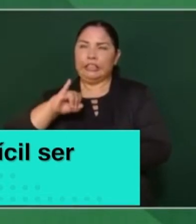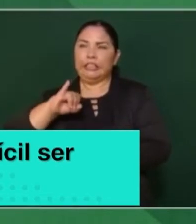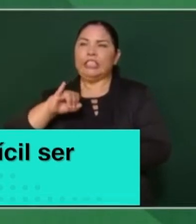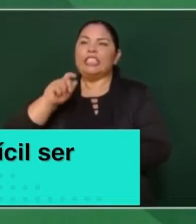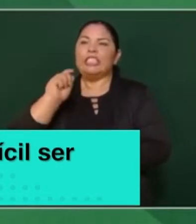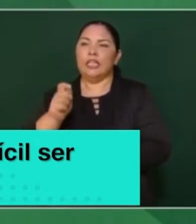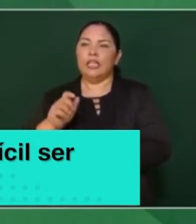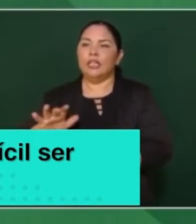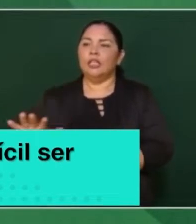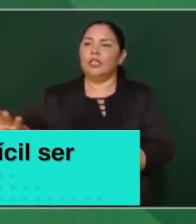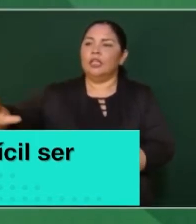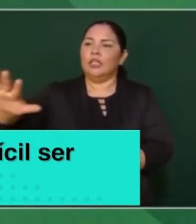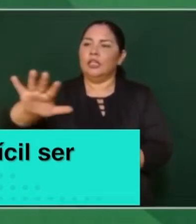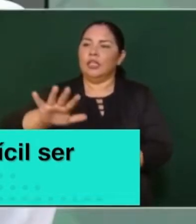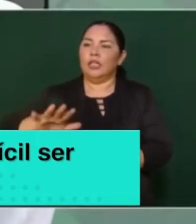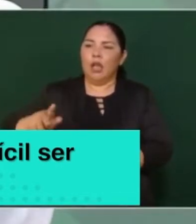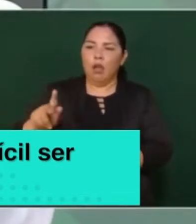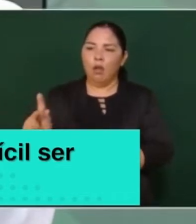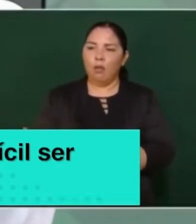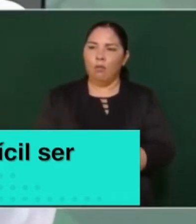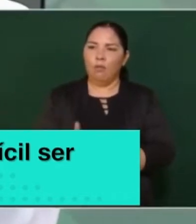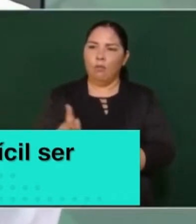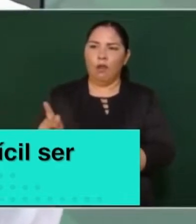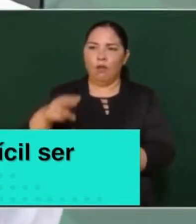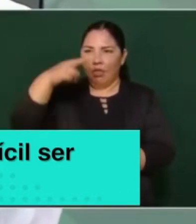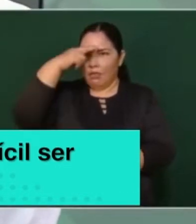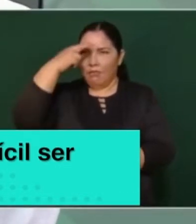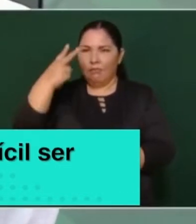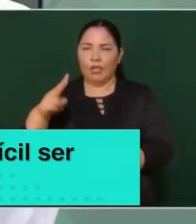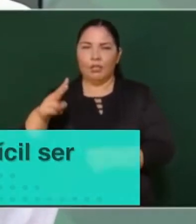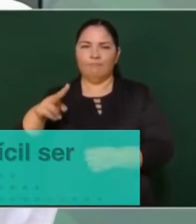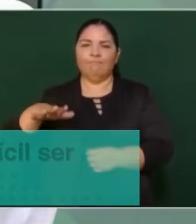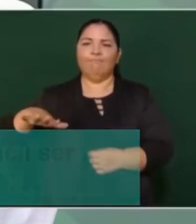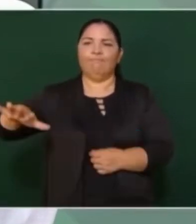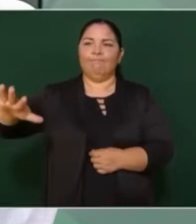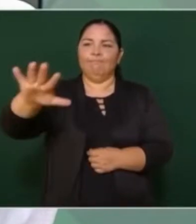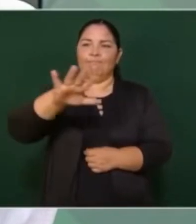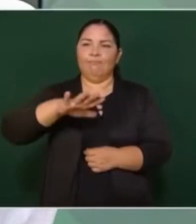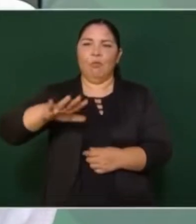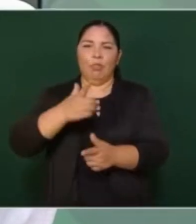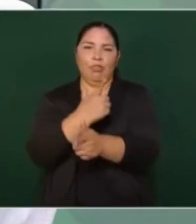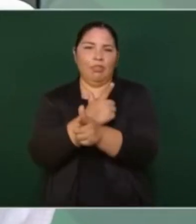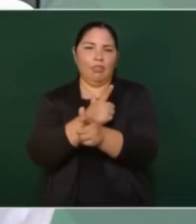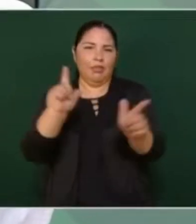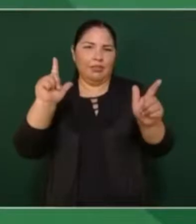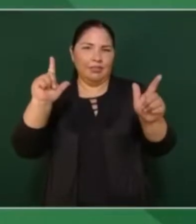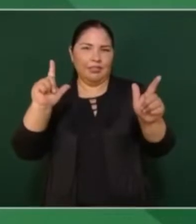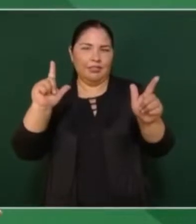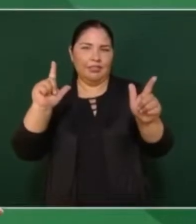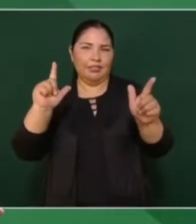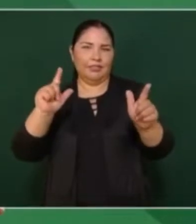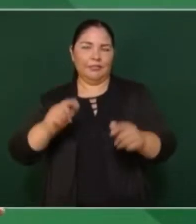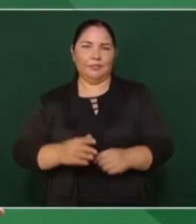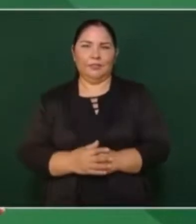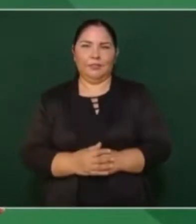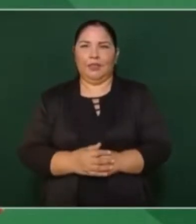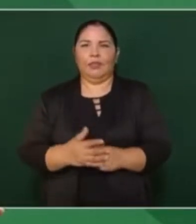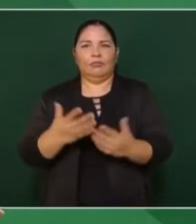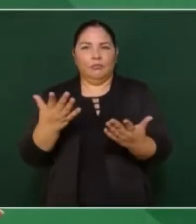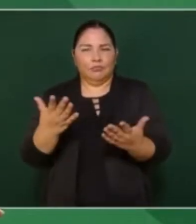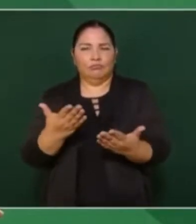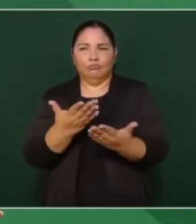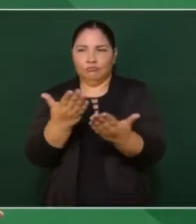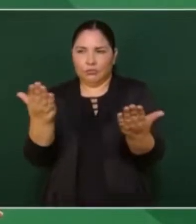pueblo de México, somos libres, entonces tengan